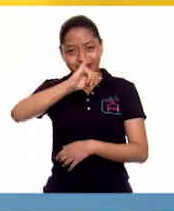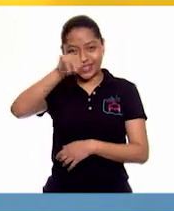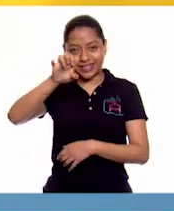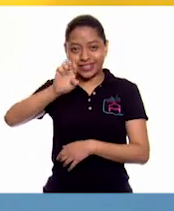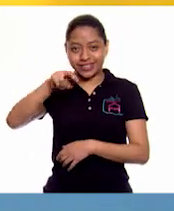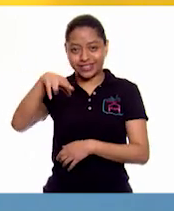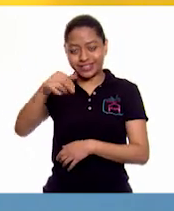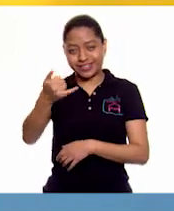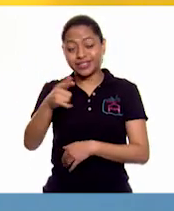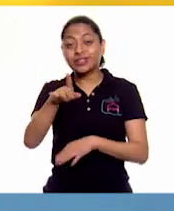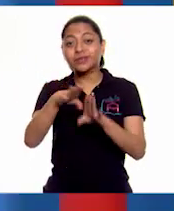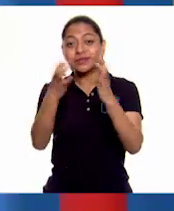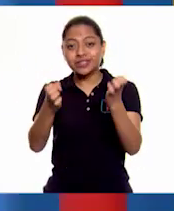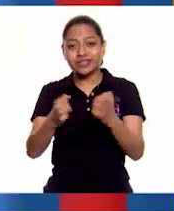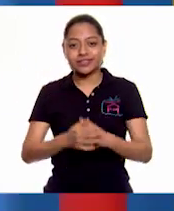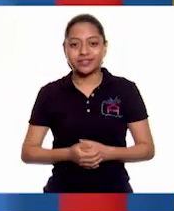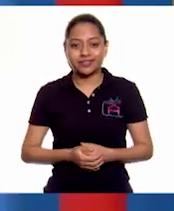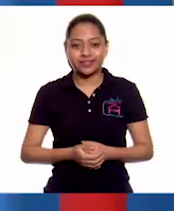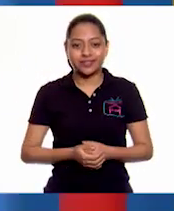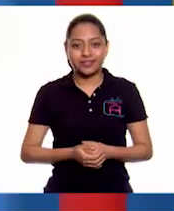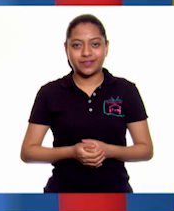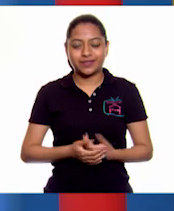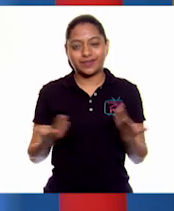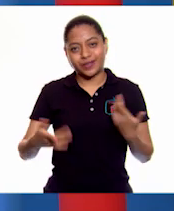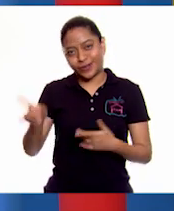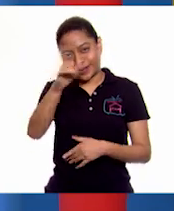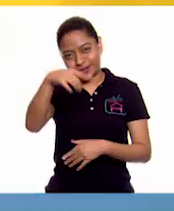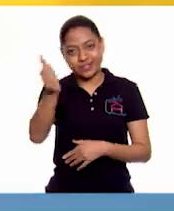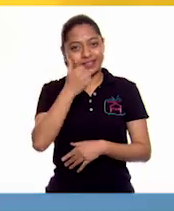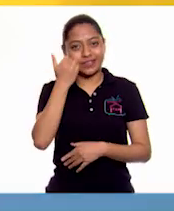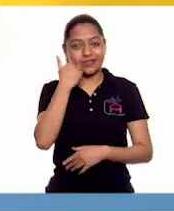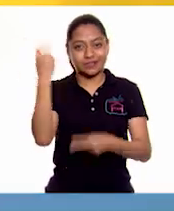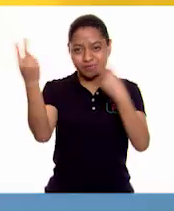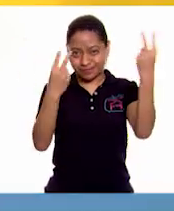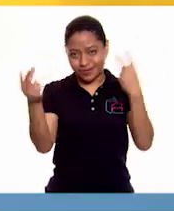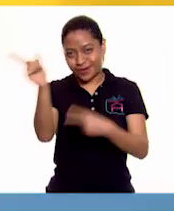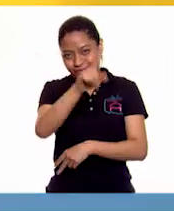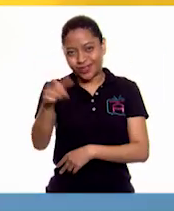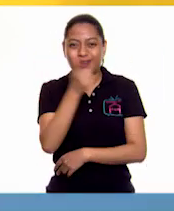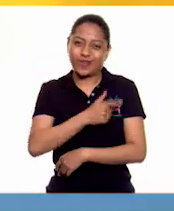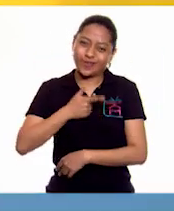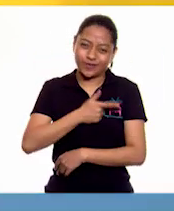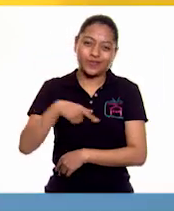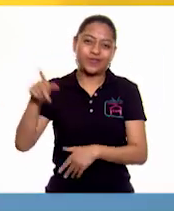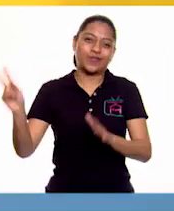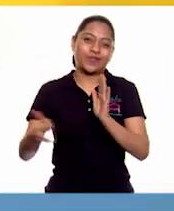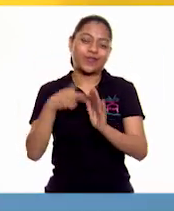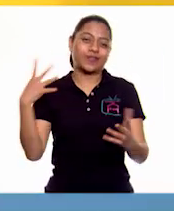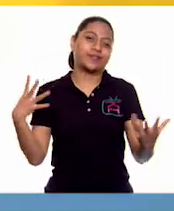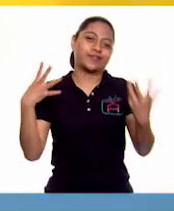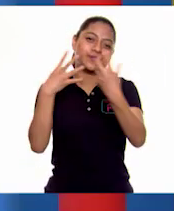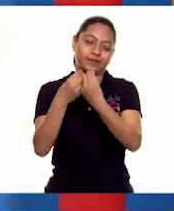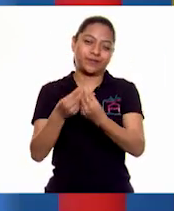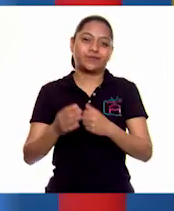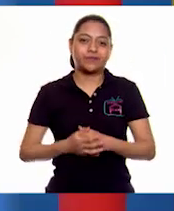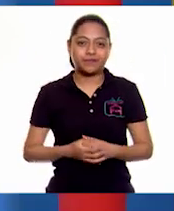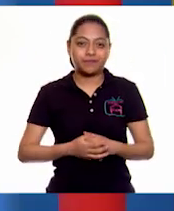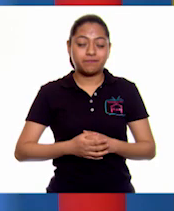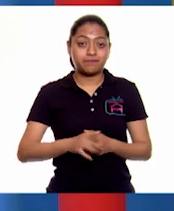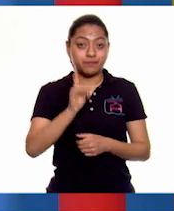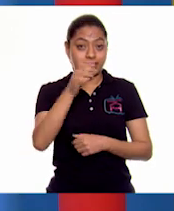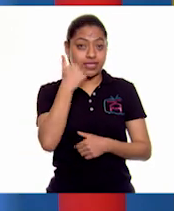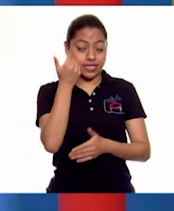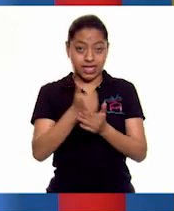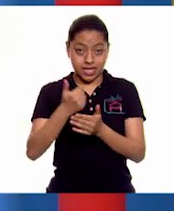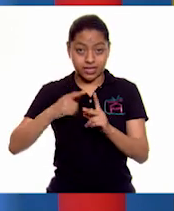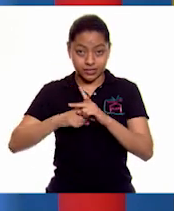bien, ¿y tú cómo estás? Alumnos y alumnas allá en casa, es un gusto estar de nuevo con todos ustedes. Maestro, ¿te parece si antes